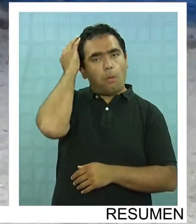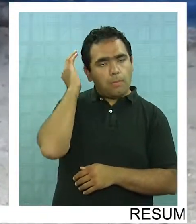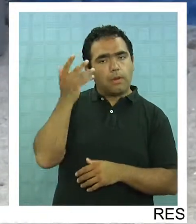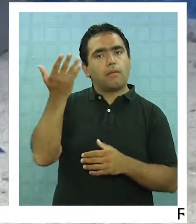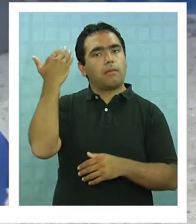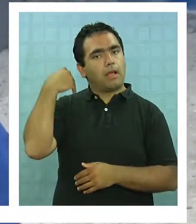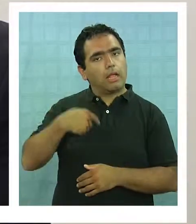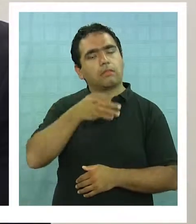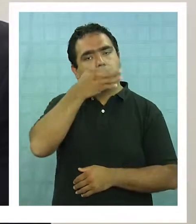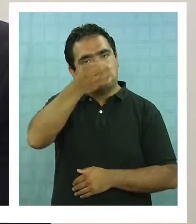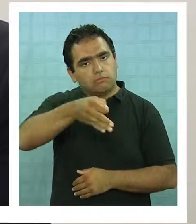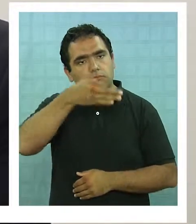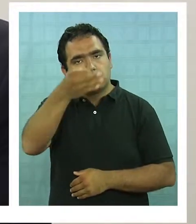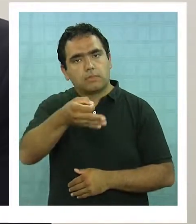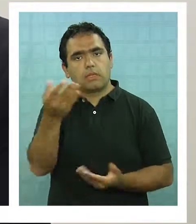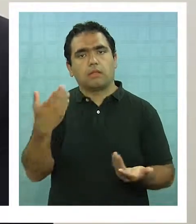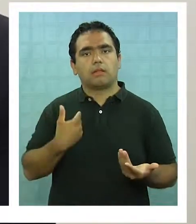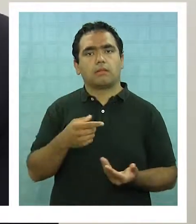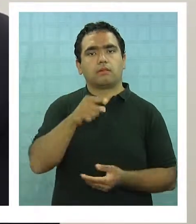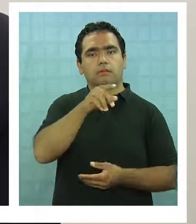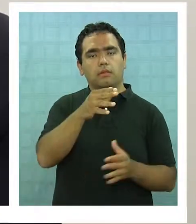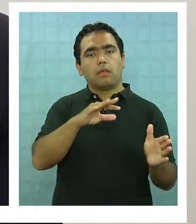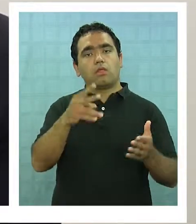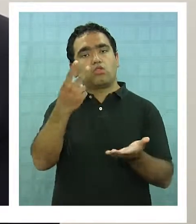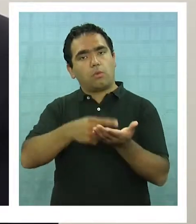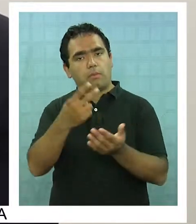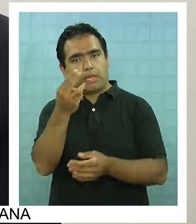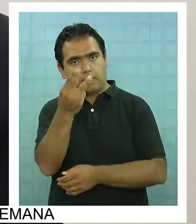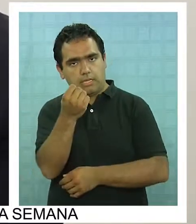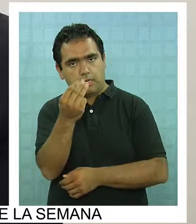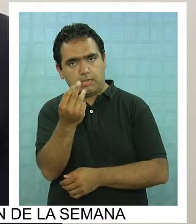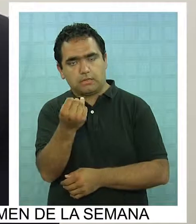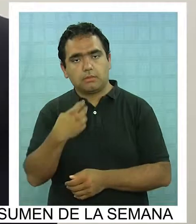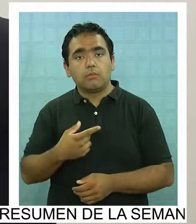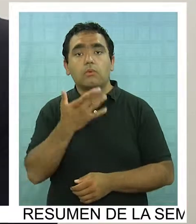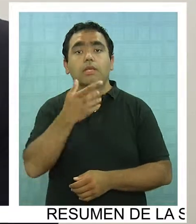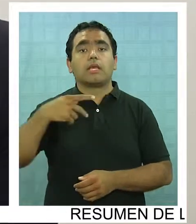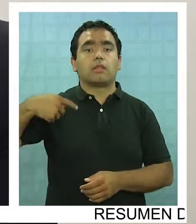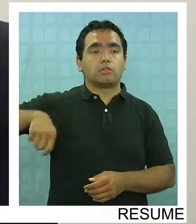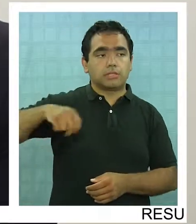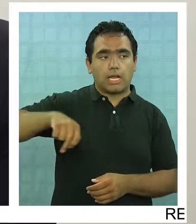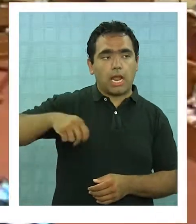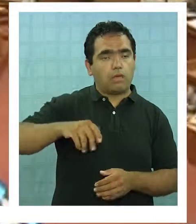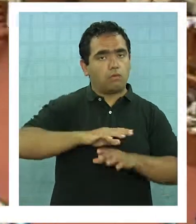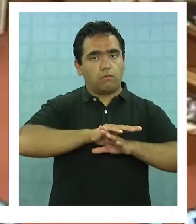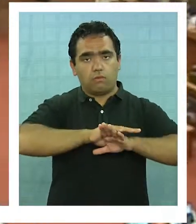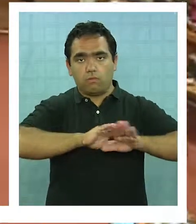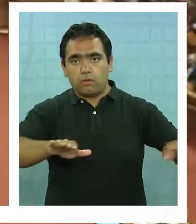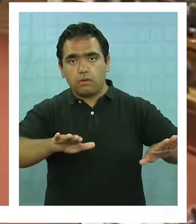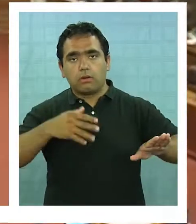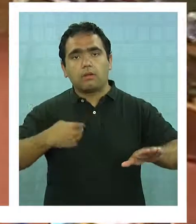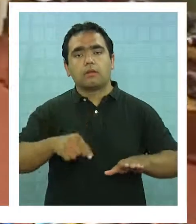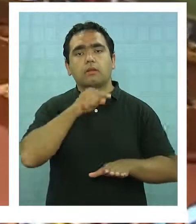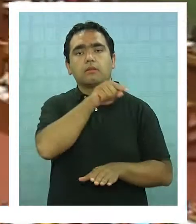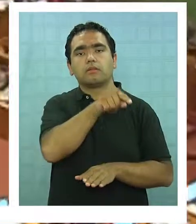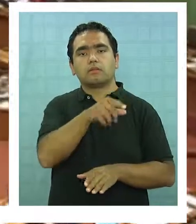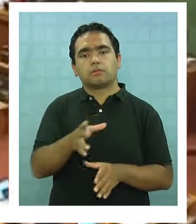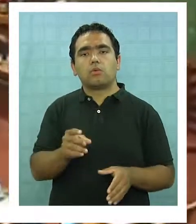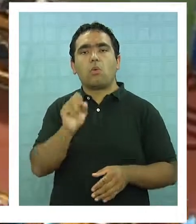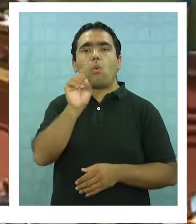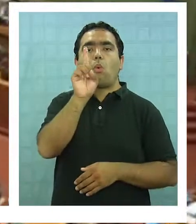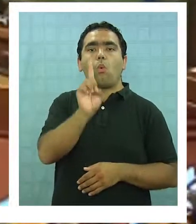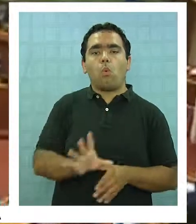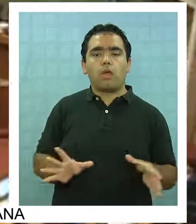su candidatura en las elecciones presidenciales del 2013. Con la eliminación del Senado, según el político, se crearía una